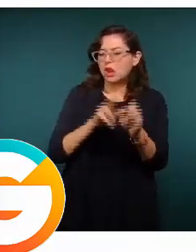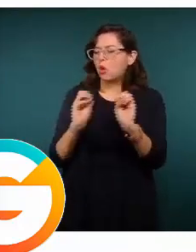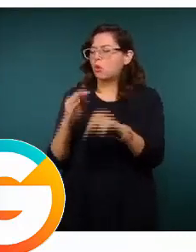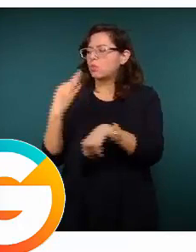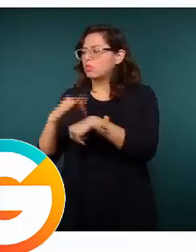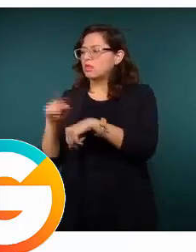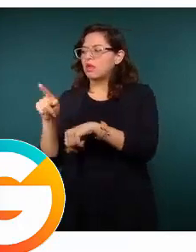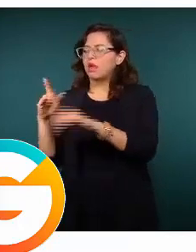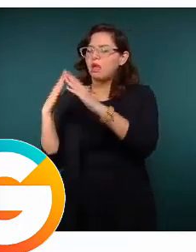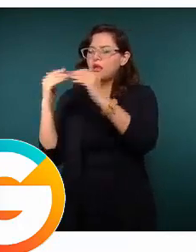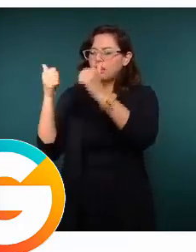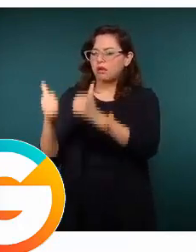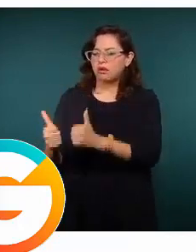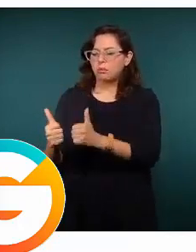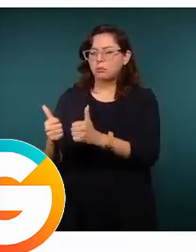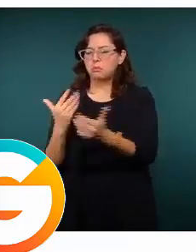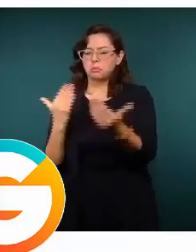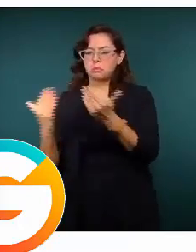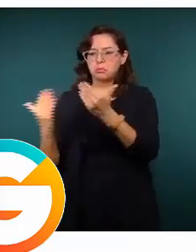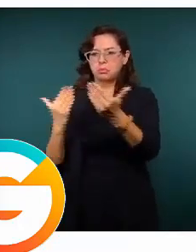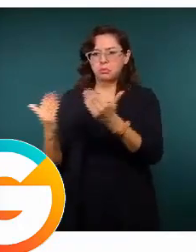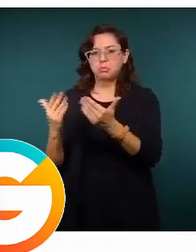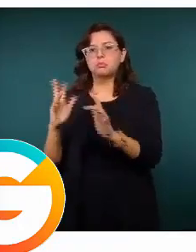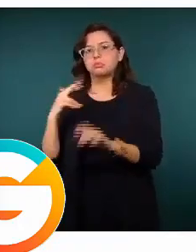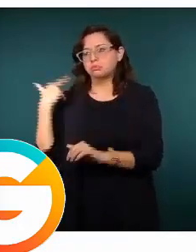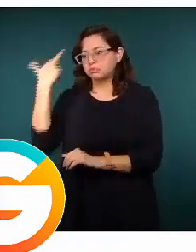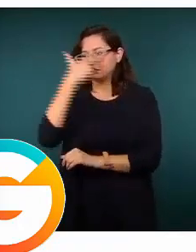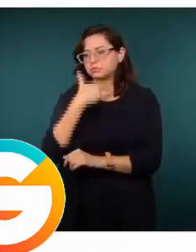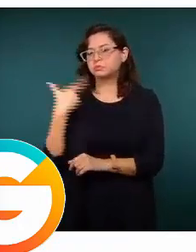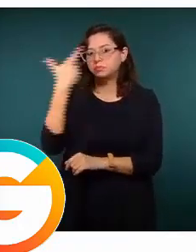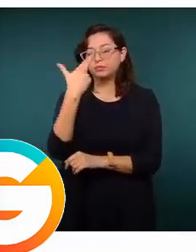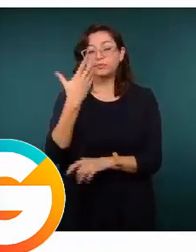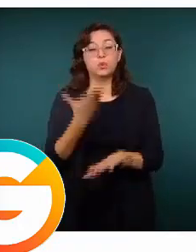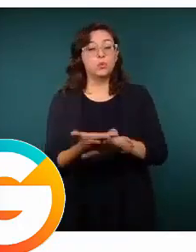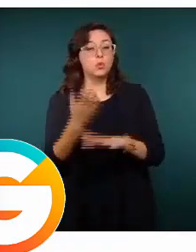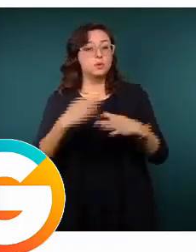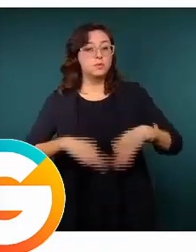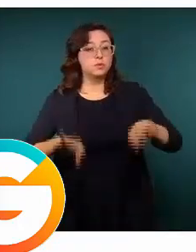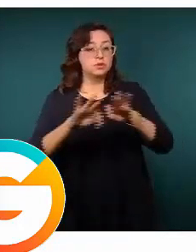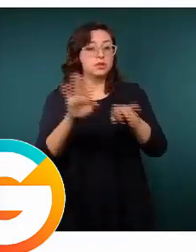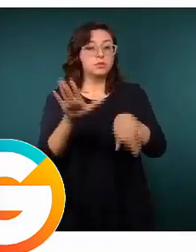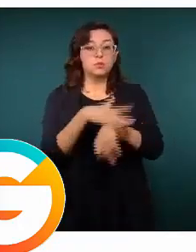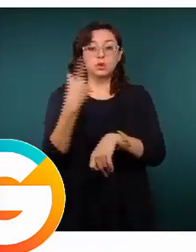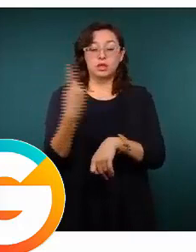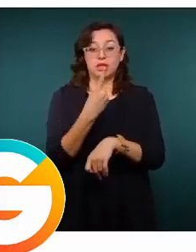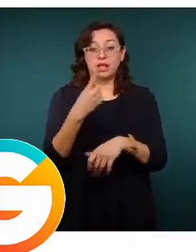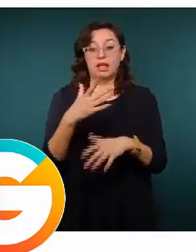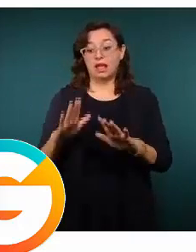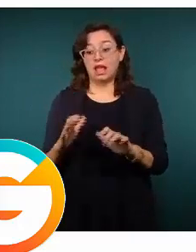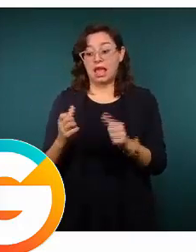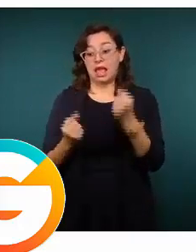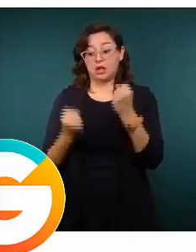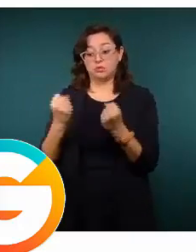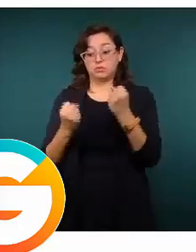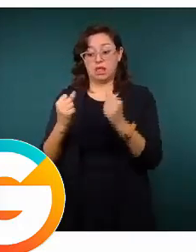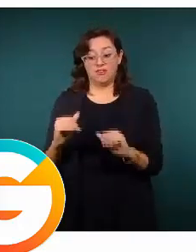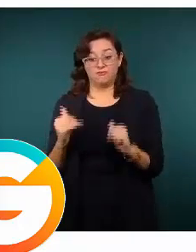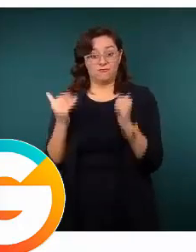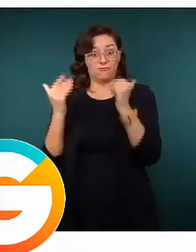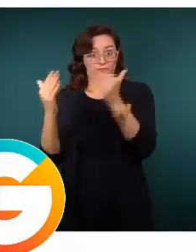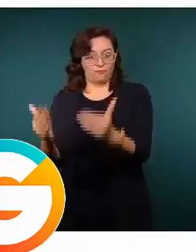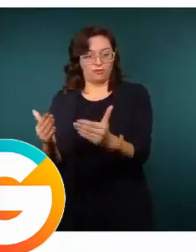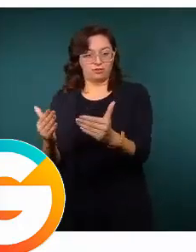y mantenerse en sus domicilios dando un monitoreo. ¿Por qué la importancia? Porque con estos filtros evitamos que alguien que